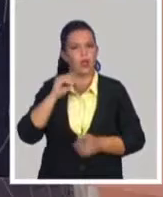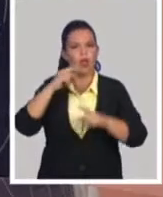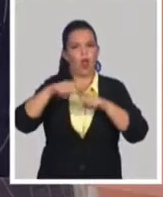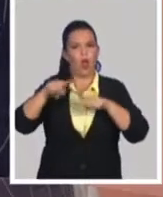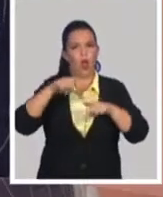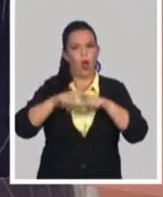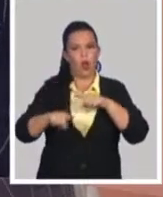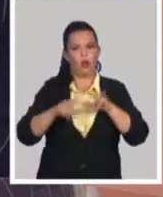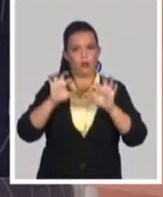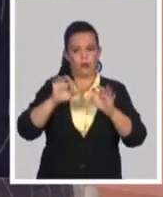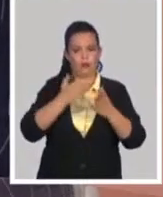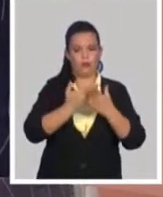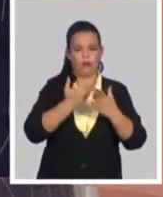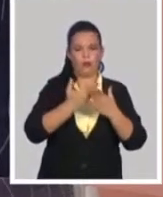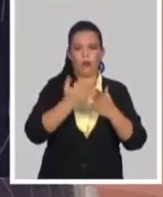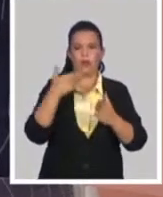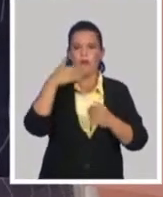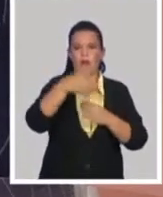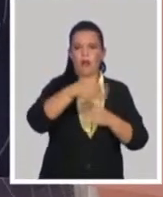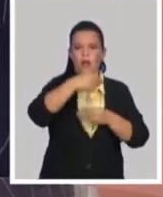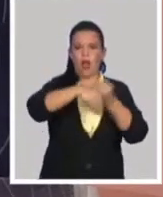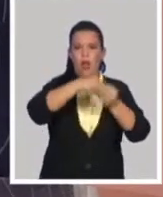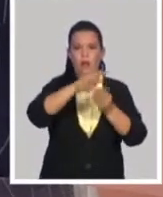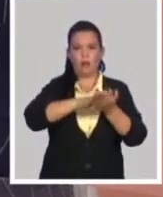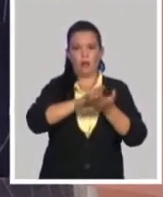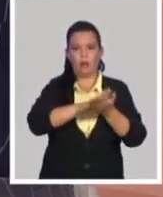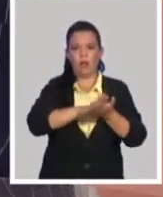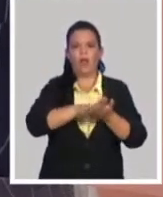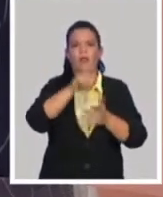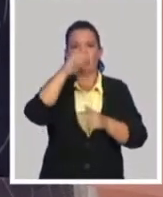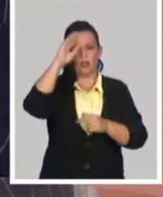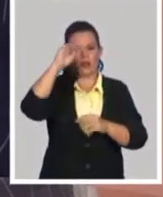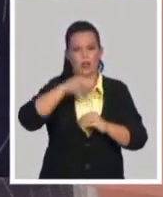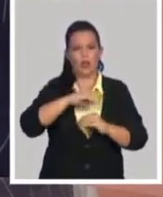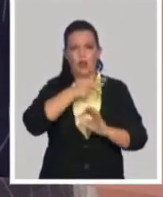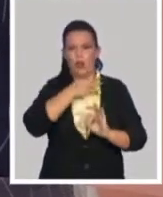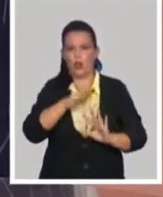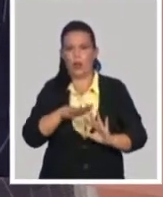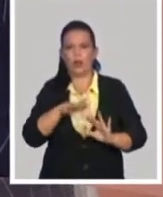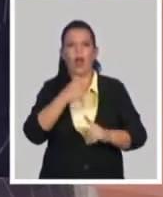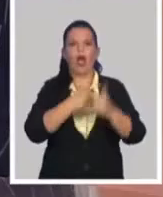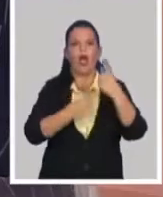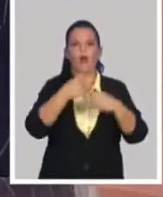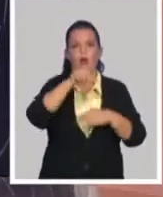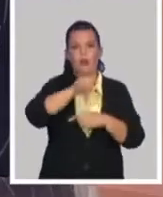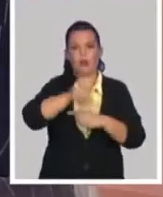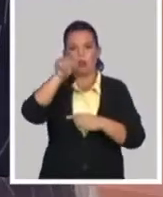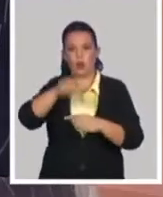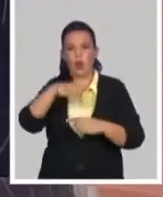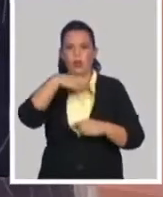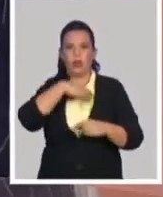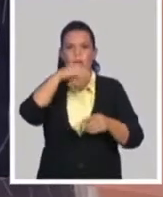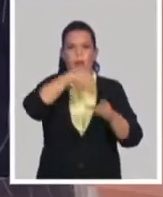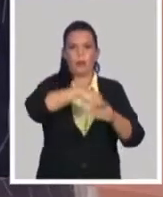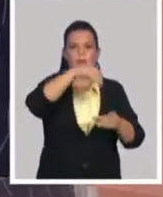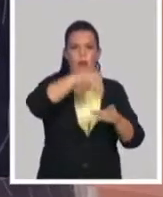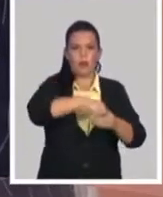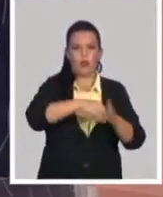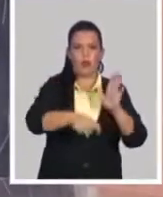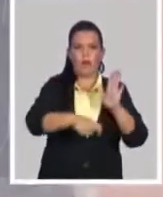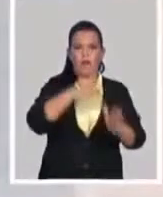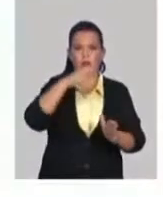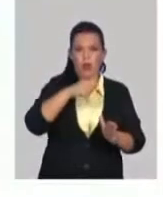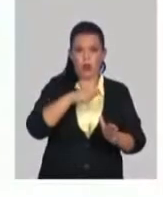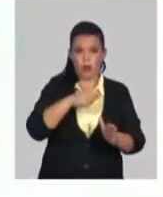que habitualmente tienen cada uno de los tipos de depósitos a plazo fijo y de certificado, el banco va a dar una